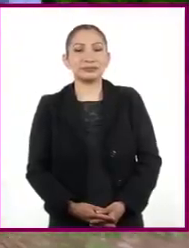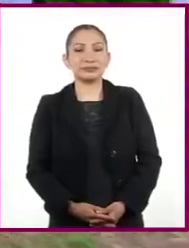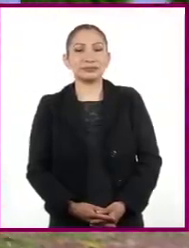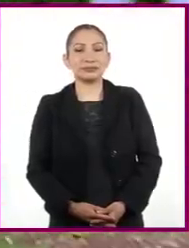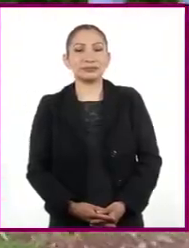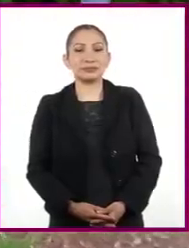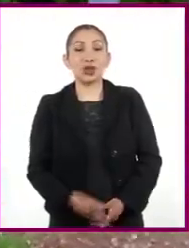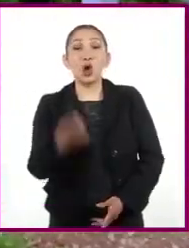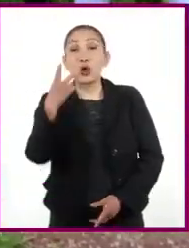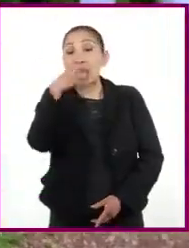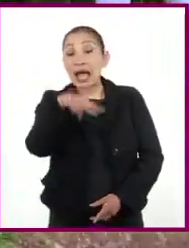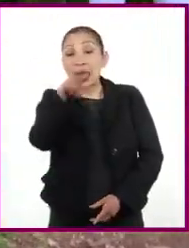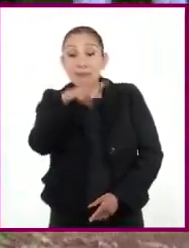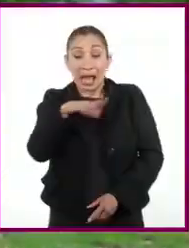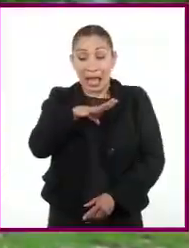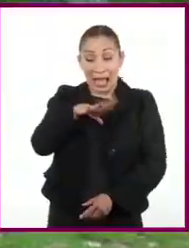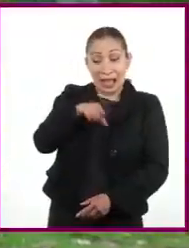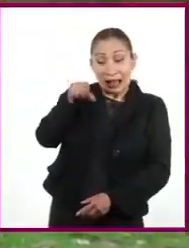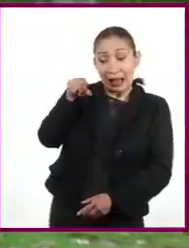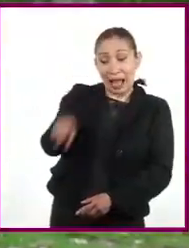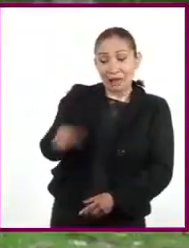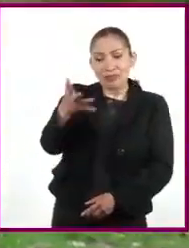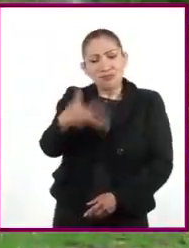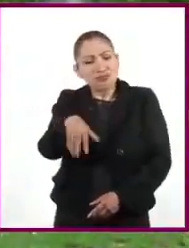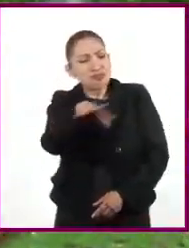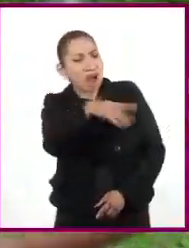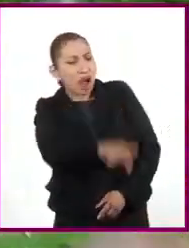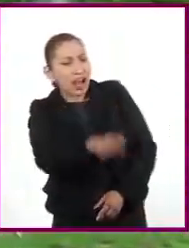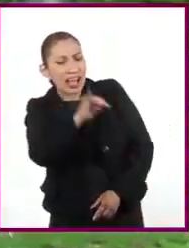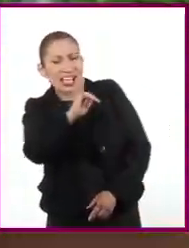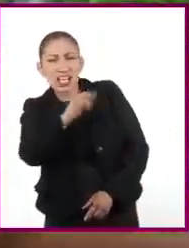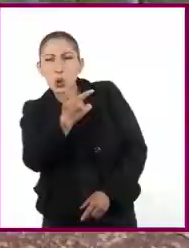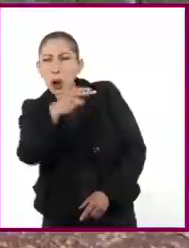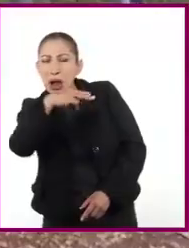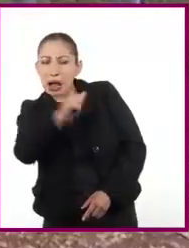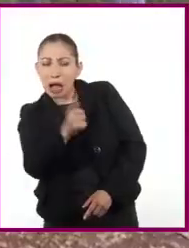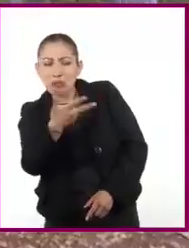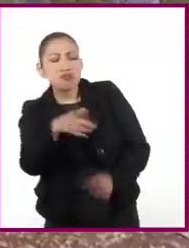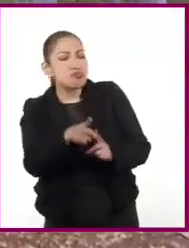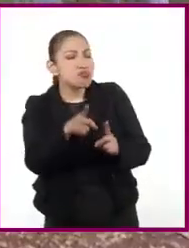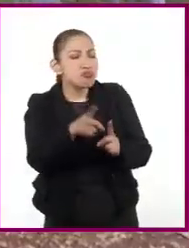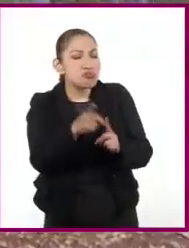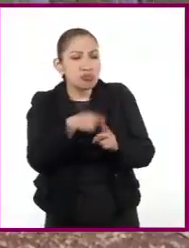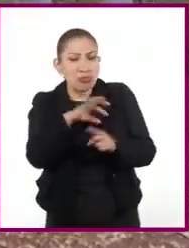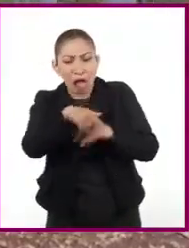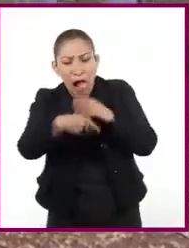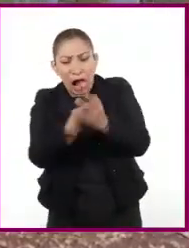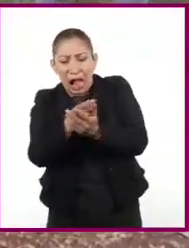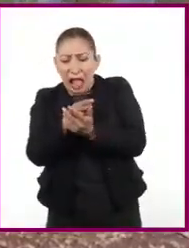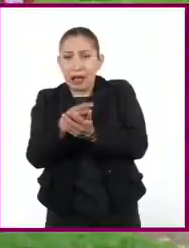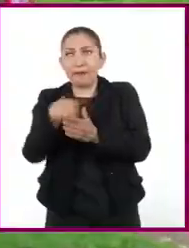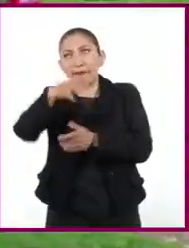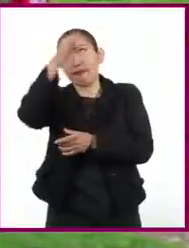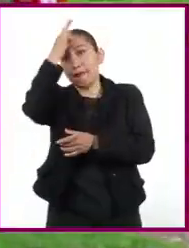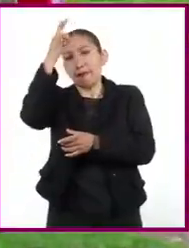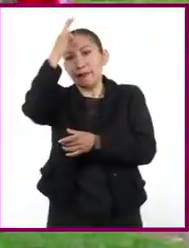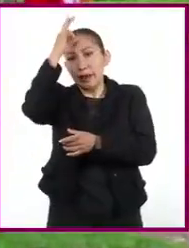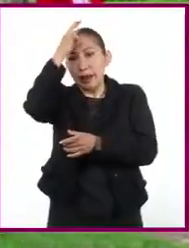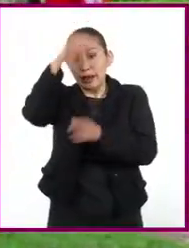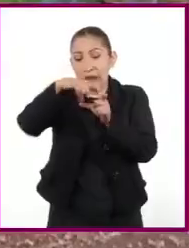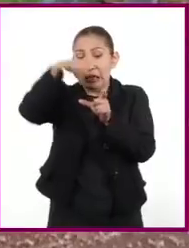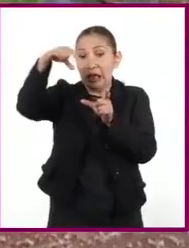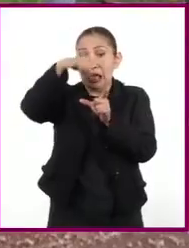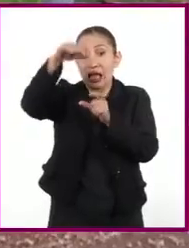Una serpiente estaba buscando a una iguana Y se enredó la tonta en las